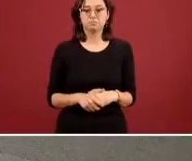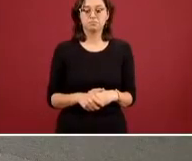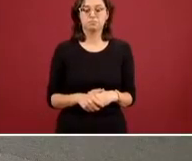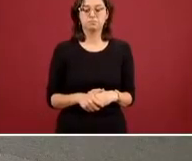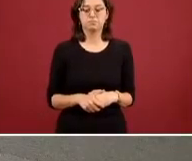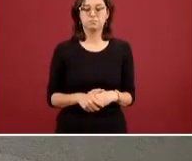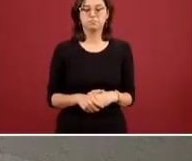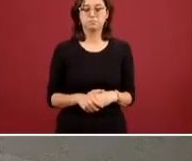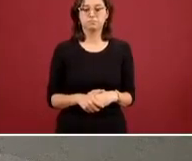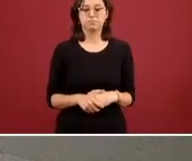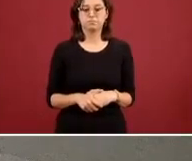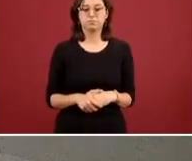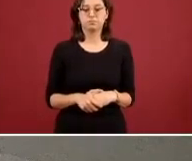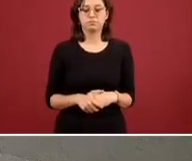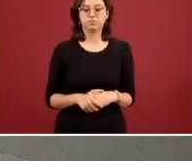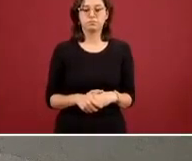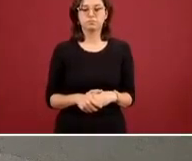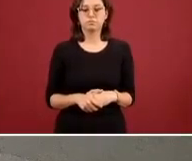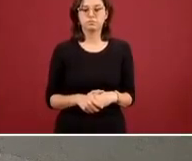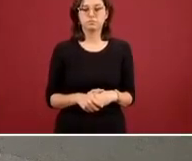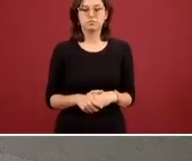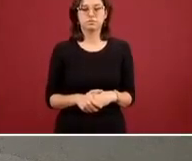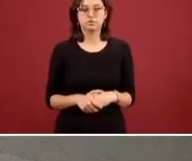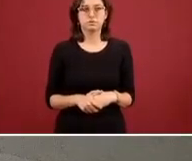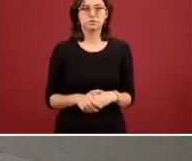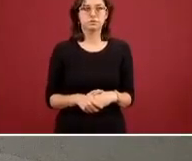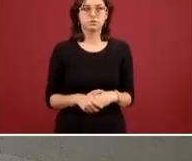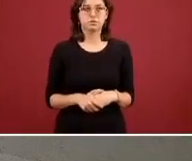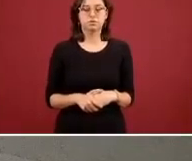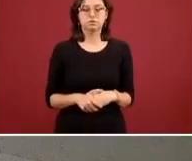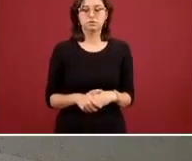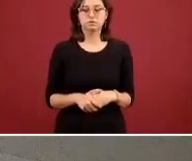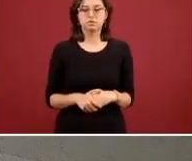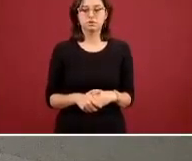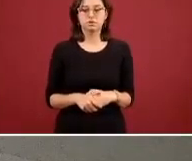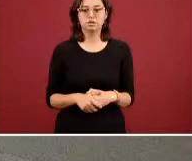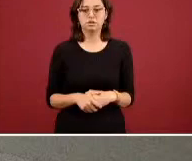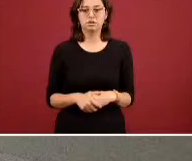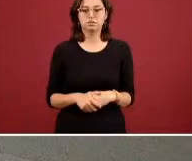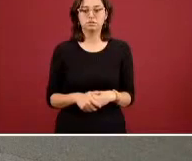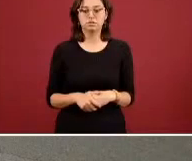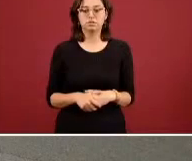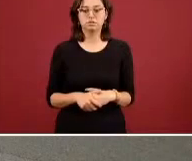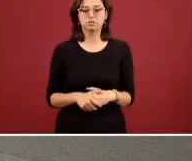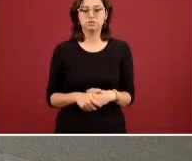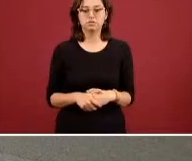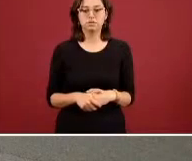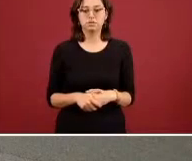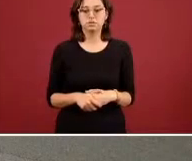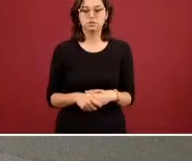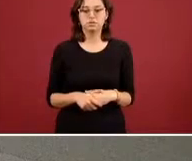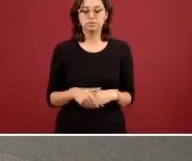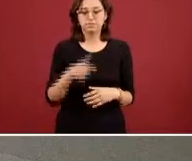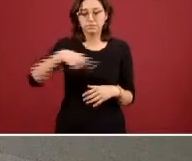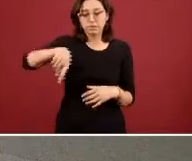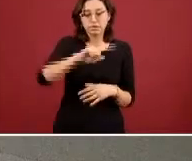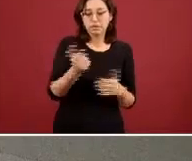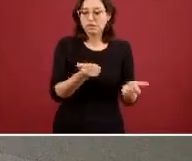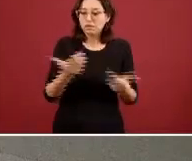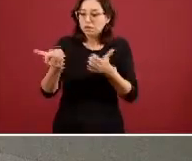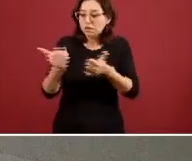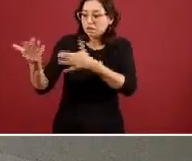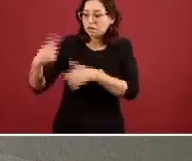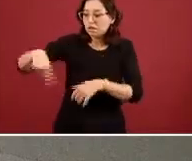¿qué va a hacer México ante esta situación? a las altas tasas de tráfico ilegal que tenemos y también se va a sumar al llamado de cerrar